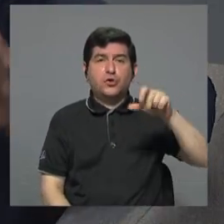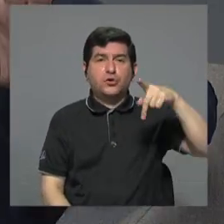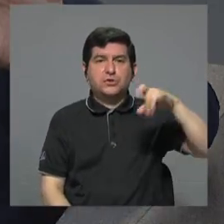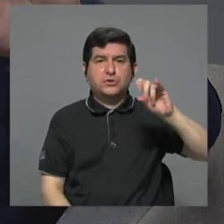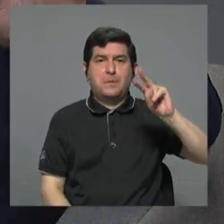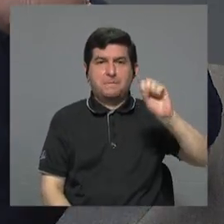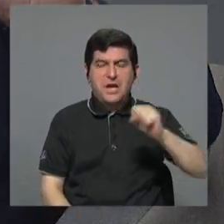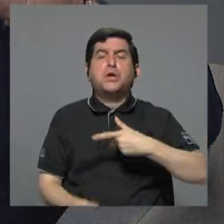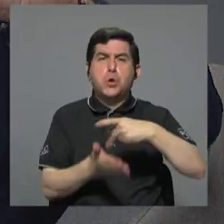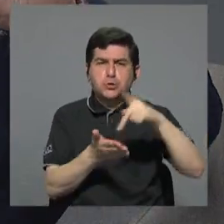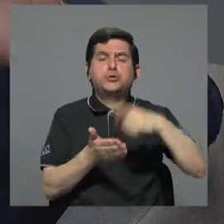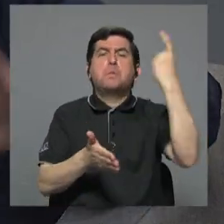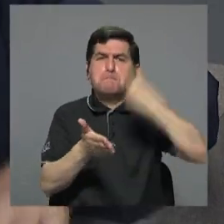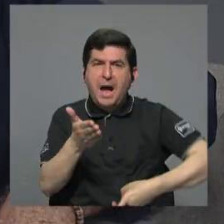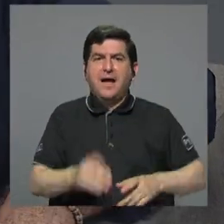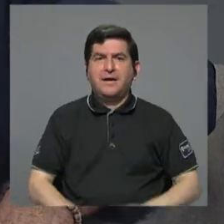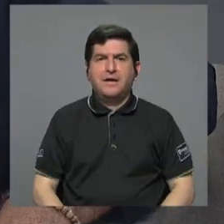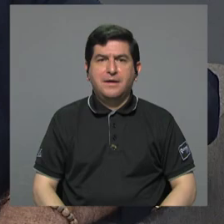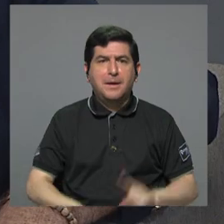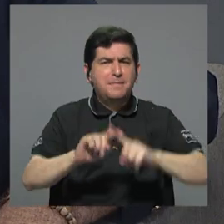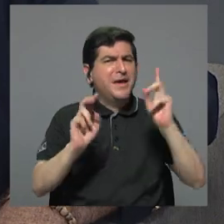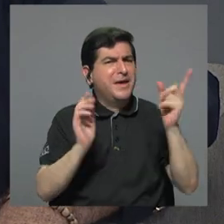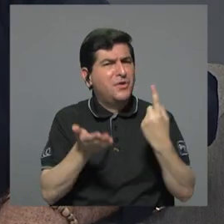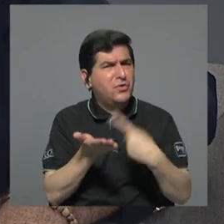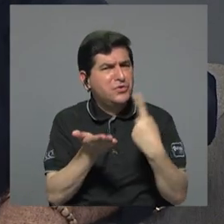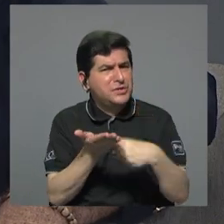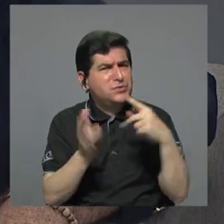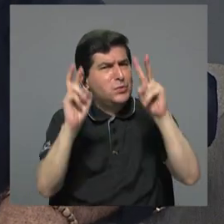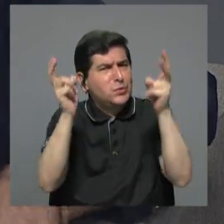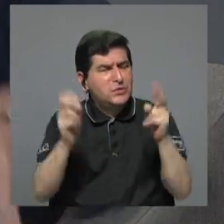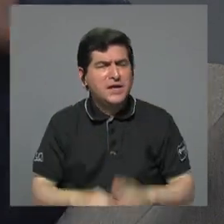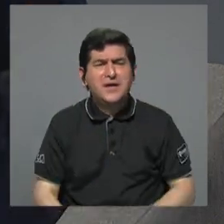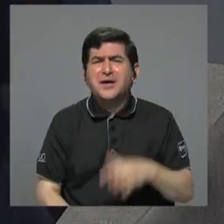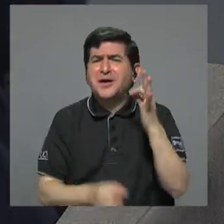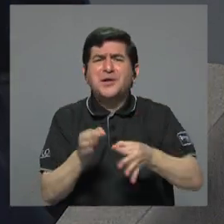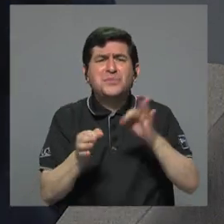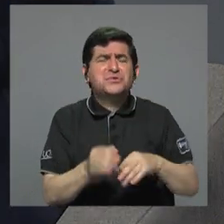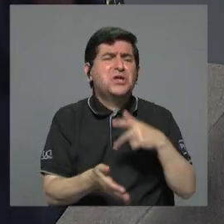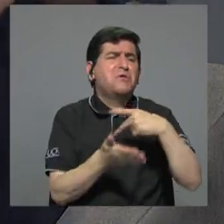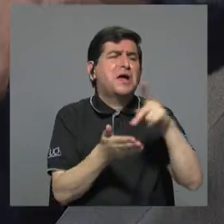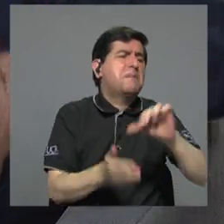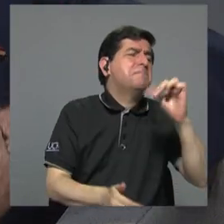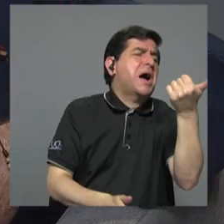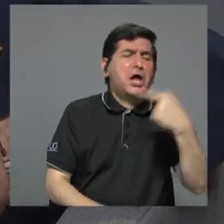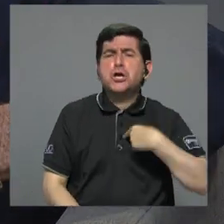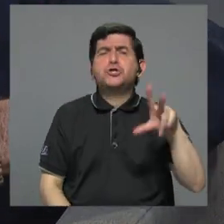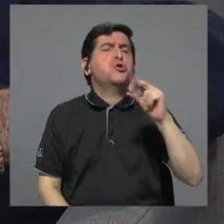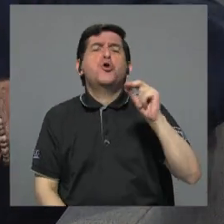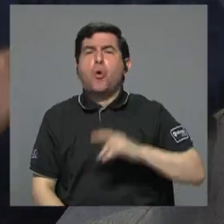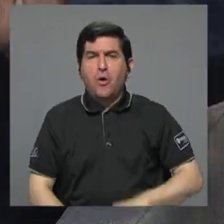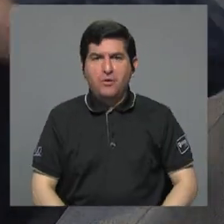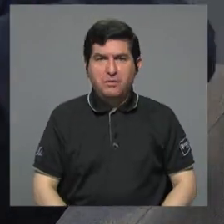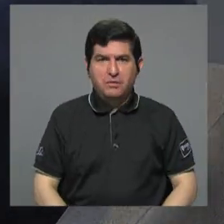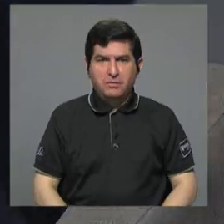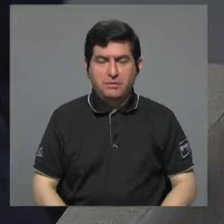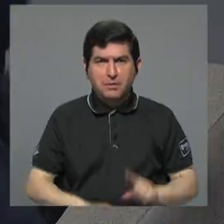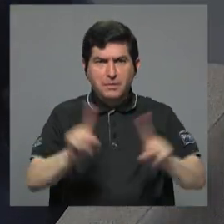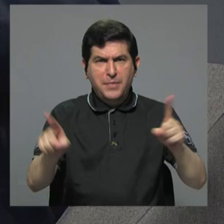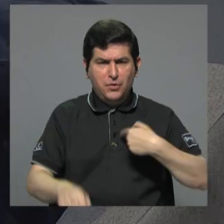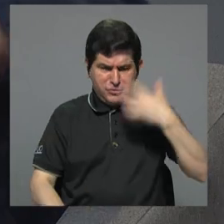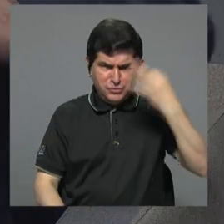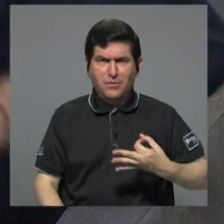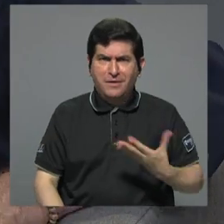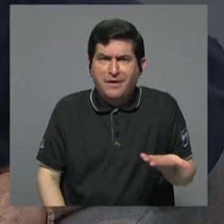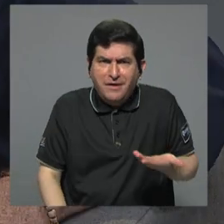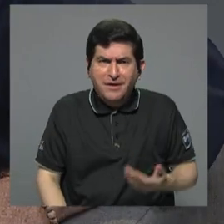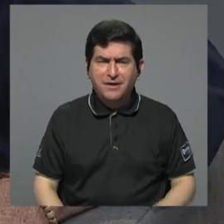Y podría ser que hay temas que hay que discutirlos, pero es muy sencillo decir que pague impuesto el otro y yo no. Ah, bueno, pero a mí me parece